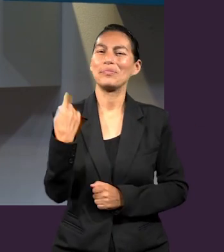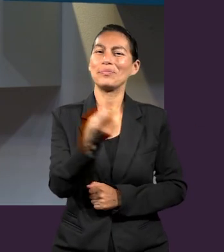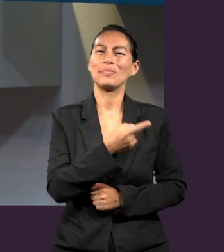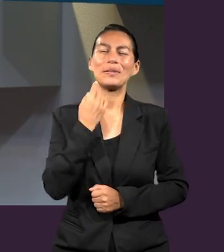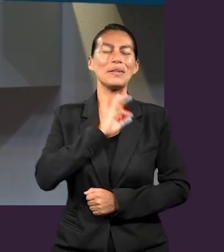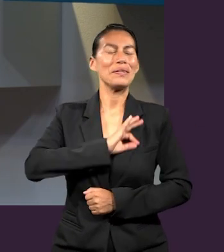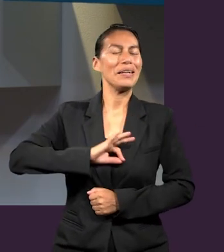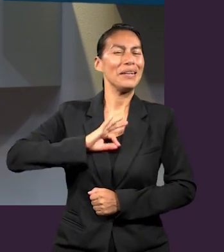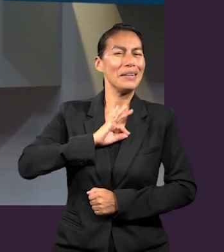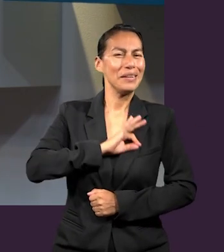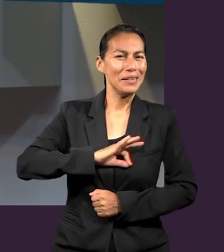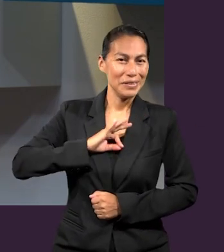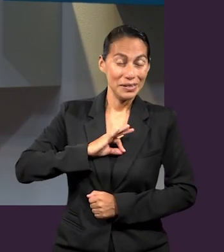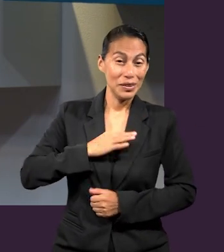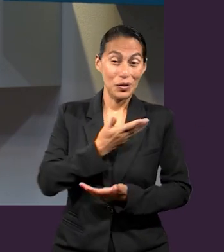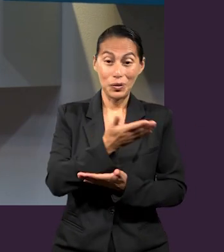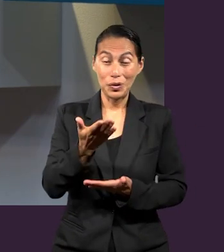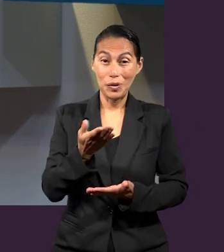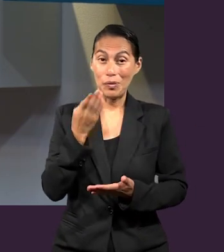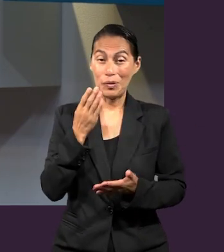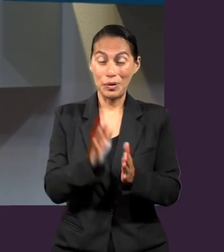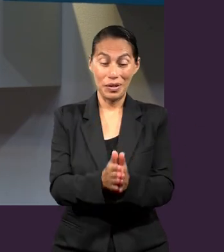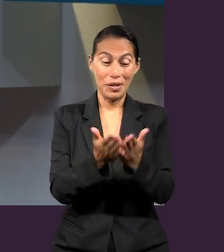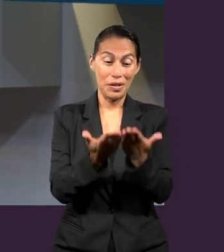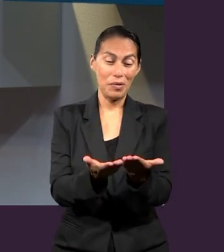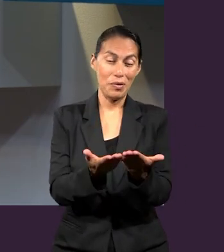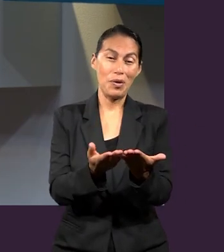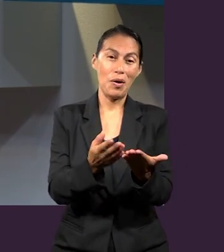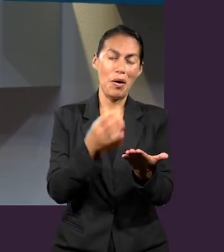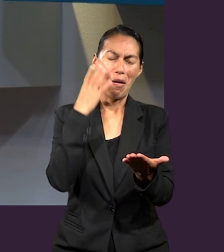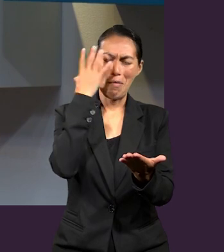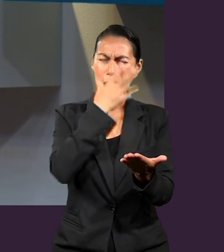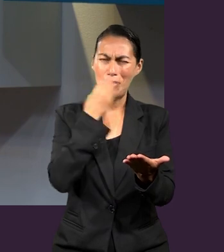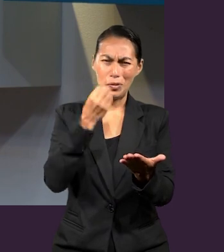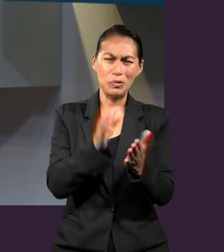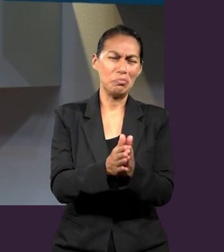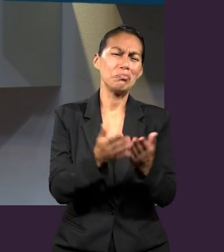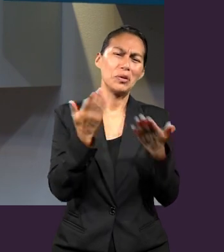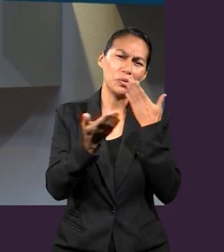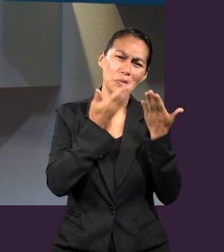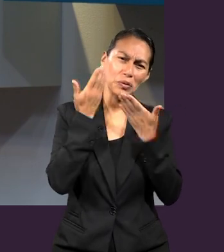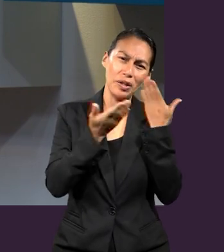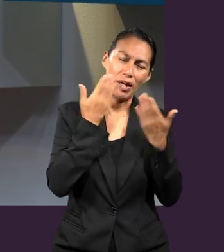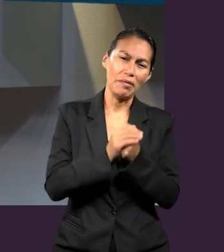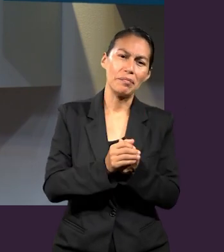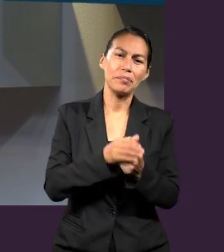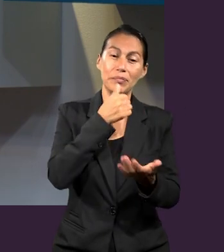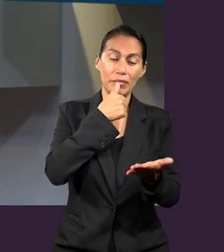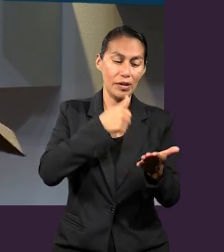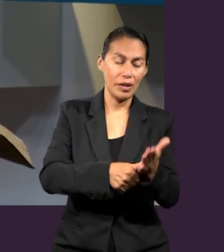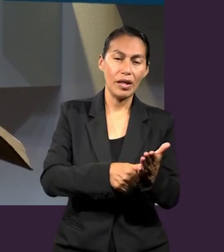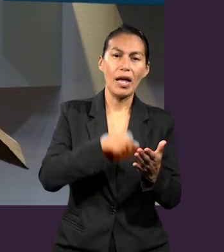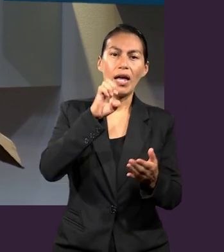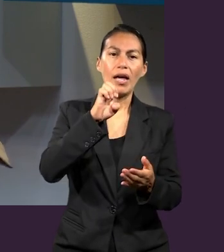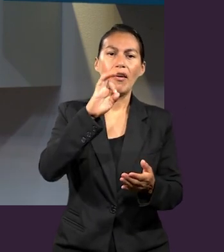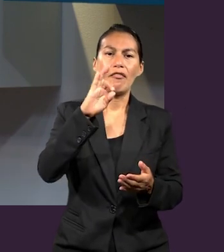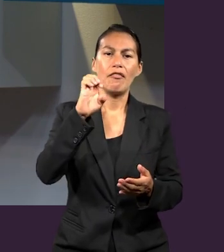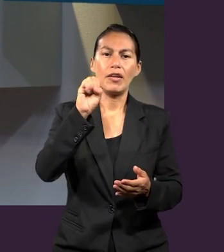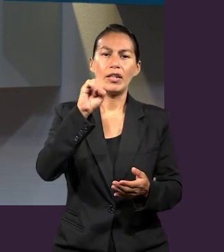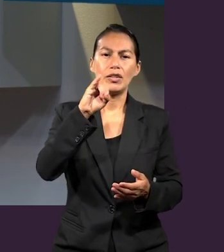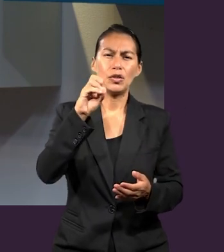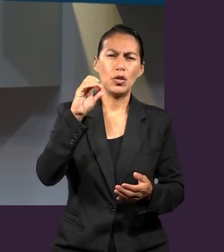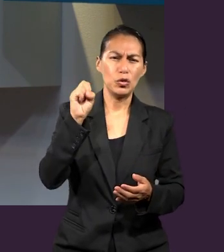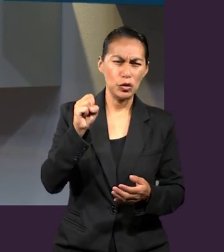porque vamos a estudiar un libro muy bonito. Es la Carta a los Éfesos. La escribe Pablo.